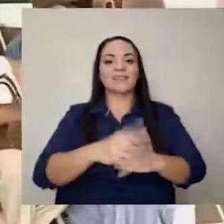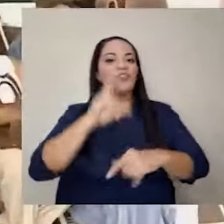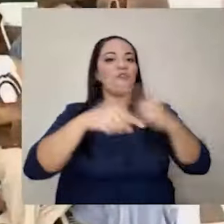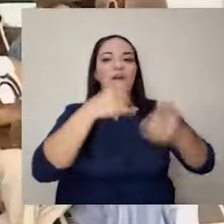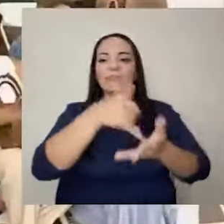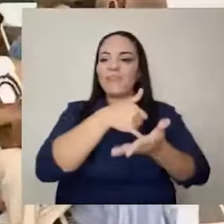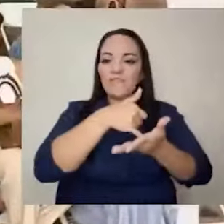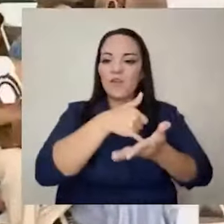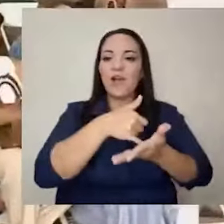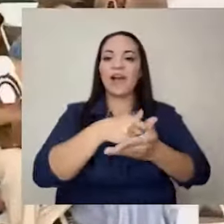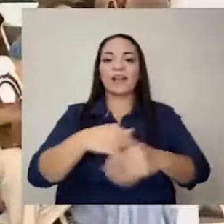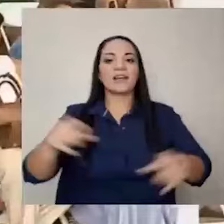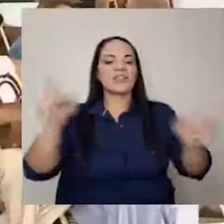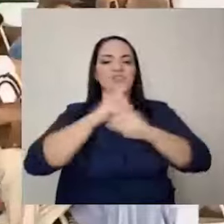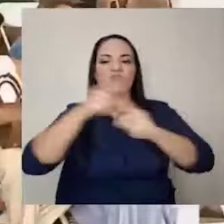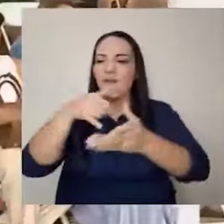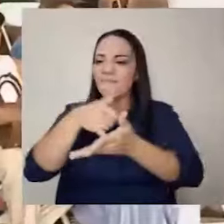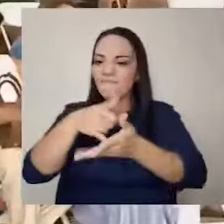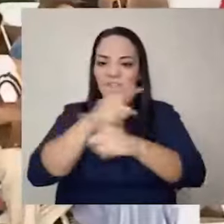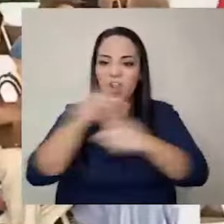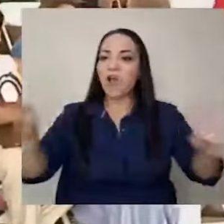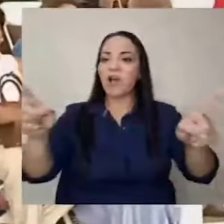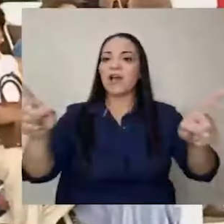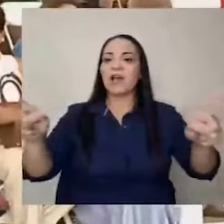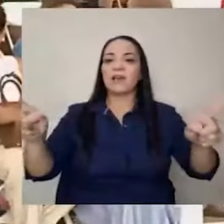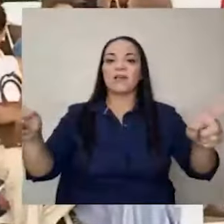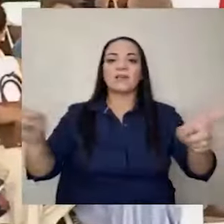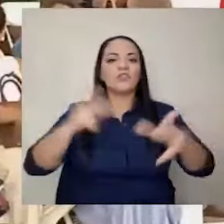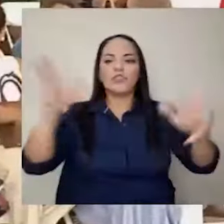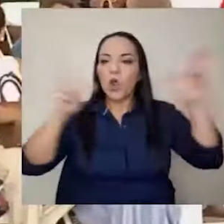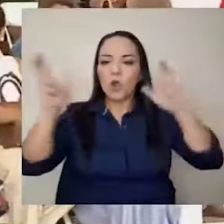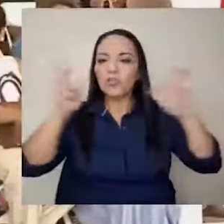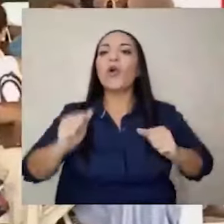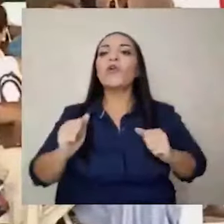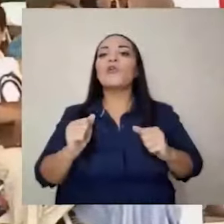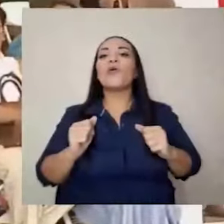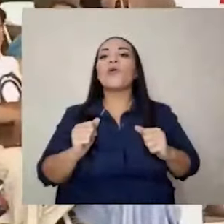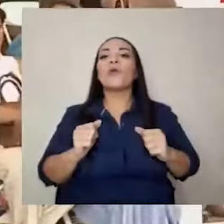No aflojen, no los oídos.